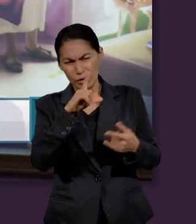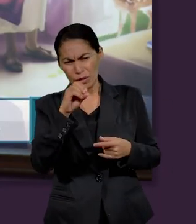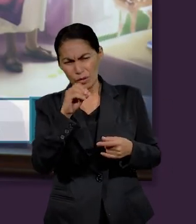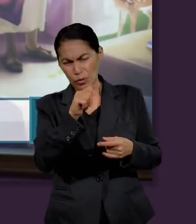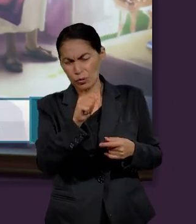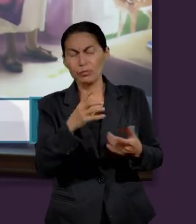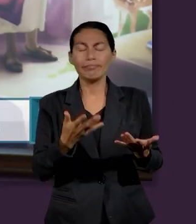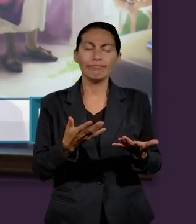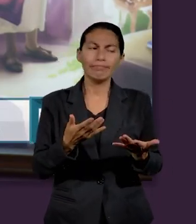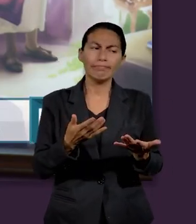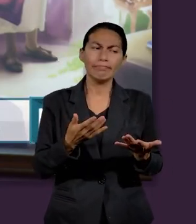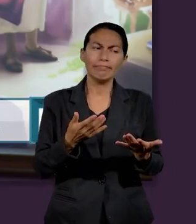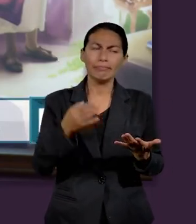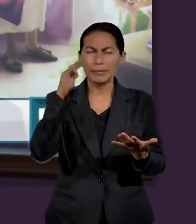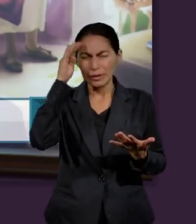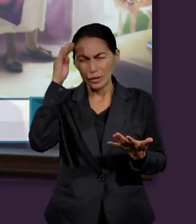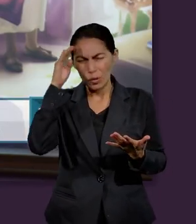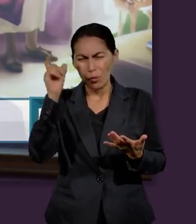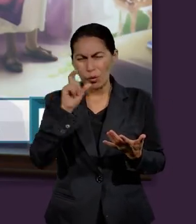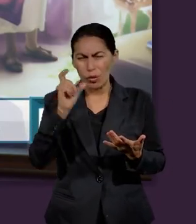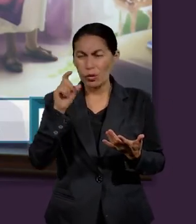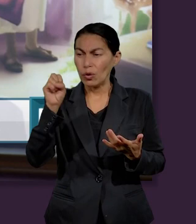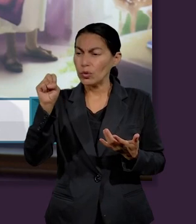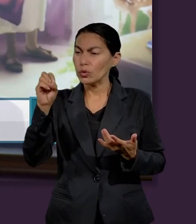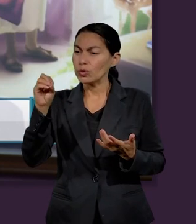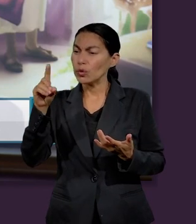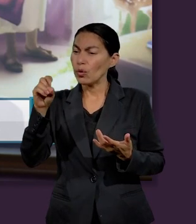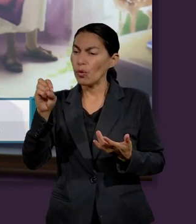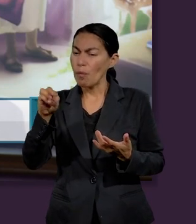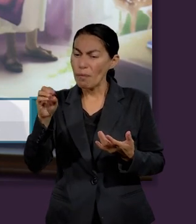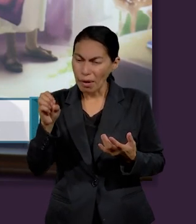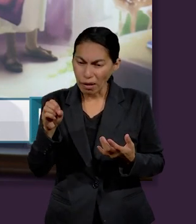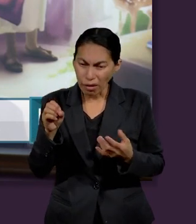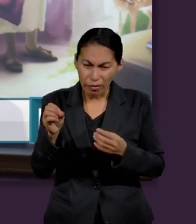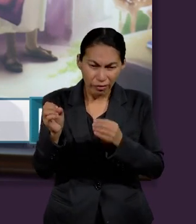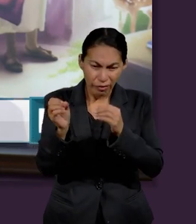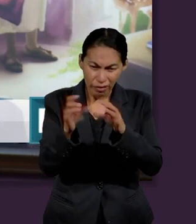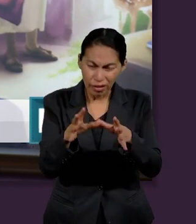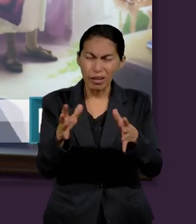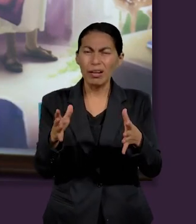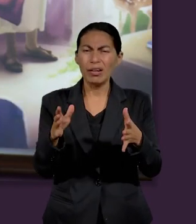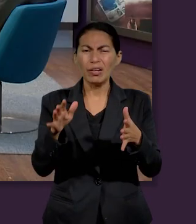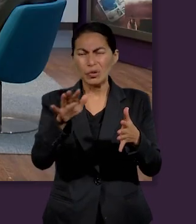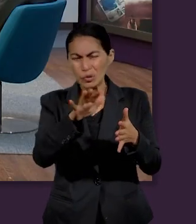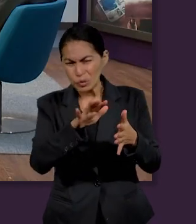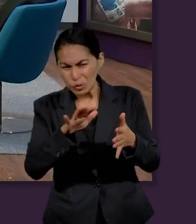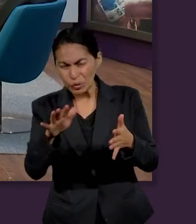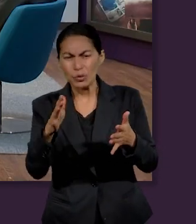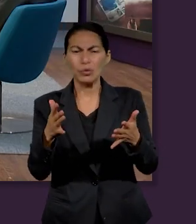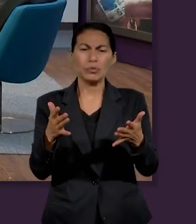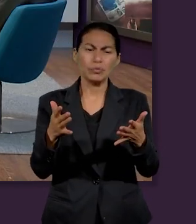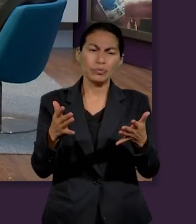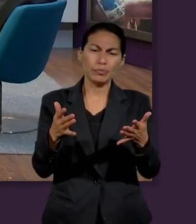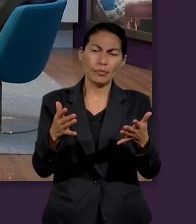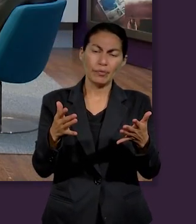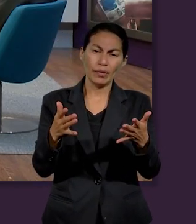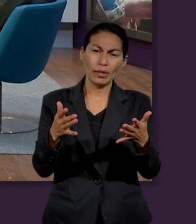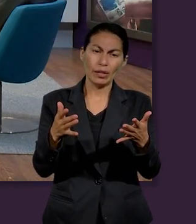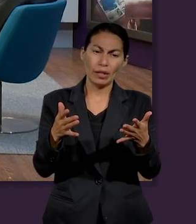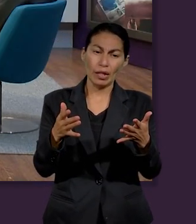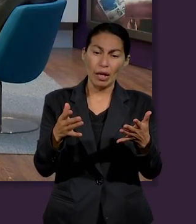es que yo creo que al momento de dejar Sodoma fue muy complicado porque, como tú dices, había puesto mucho, se había